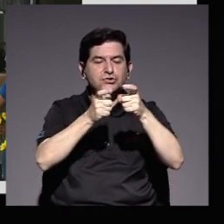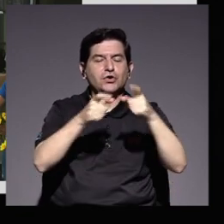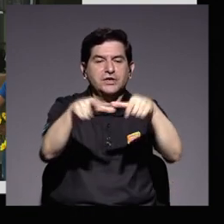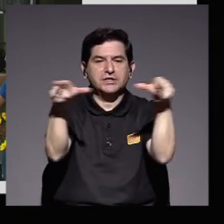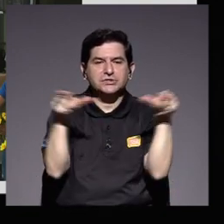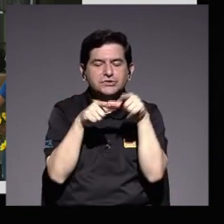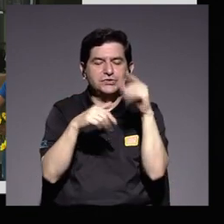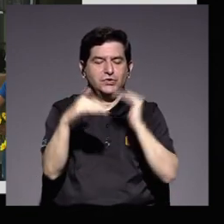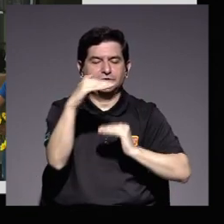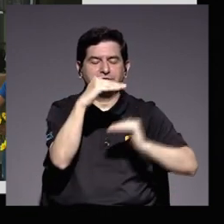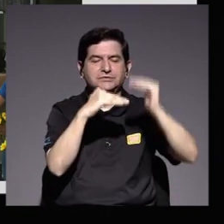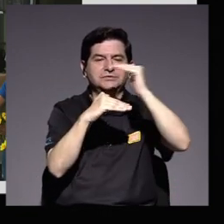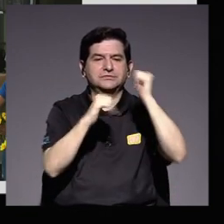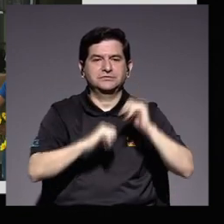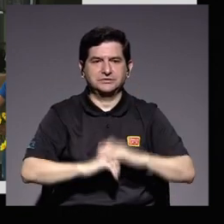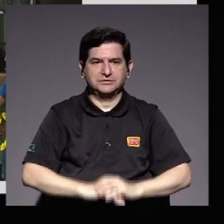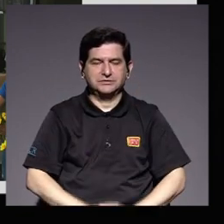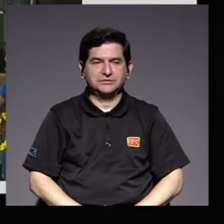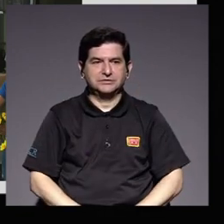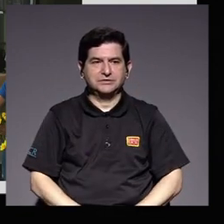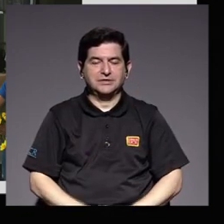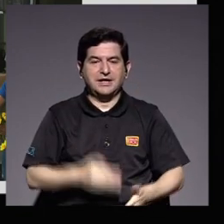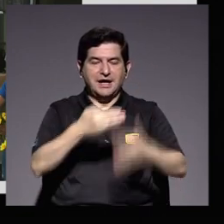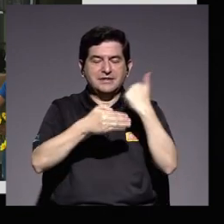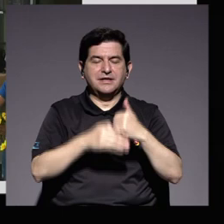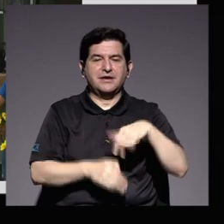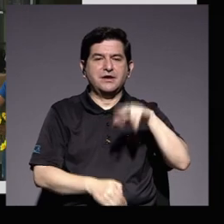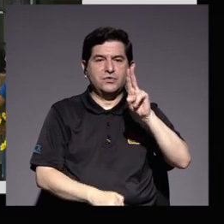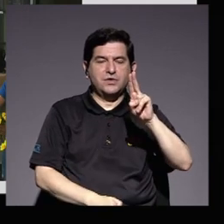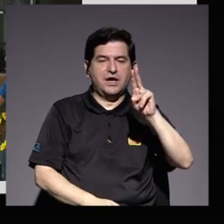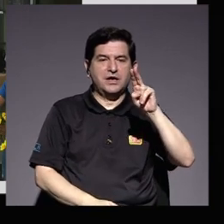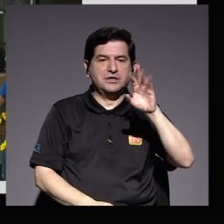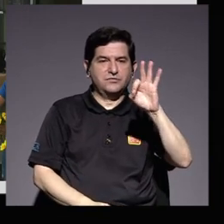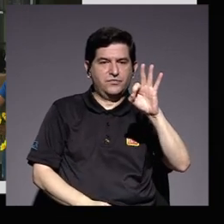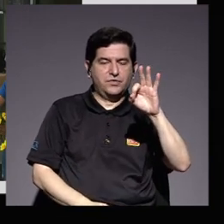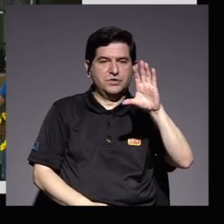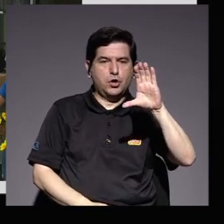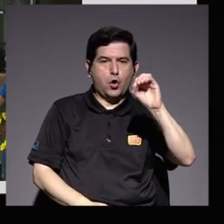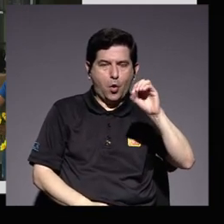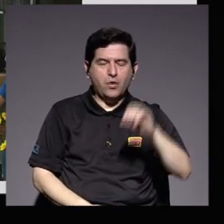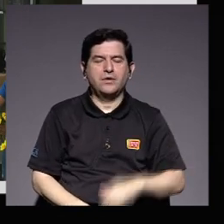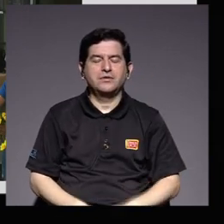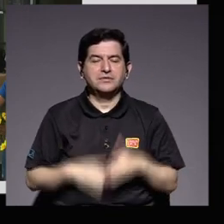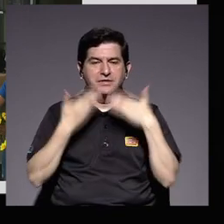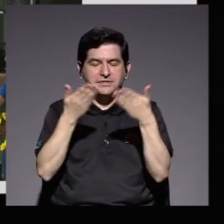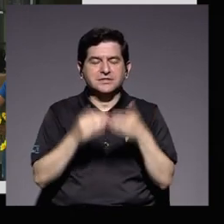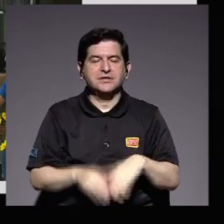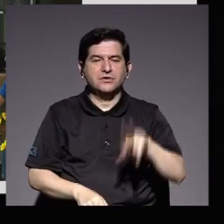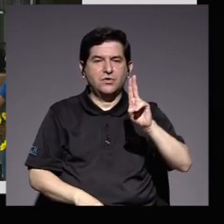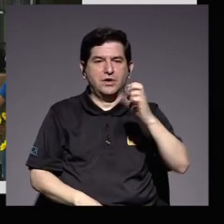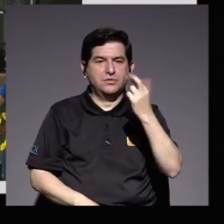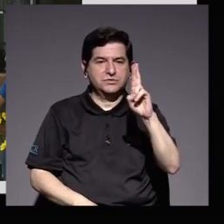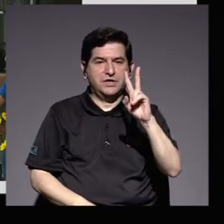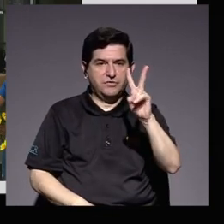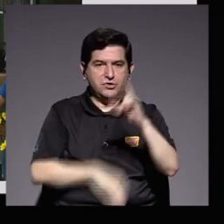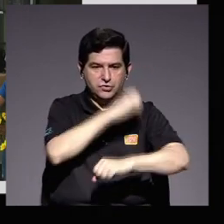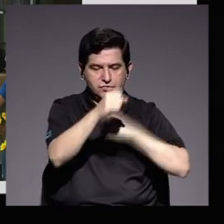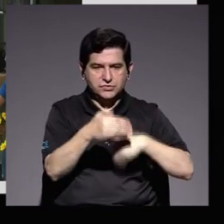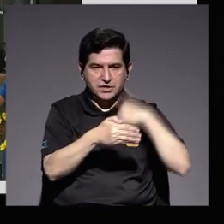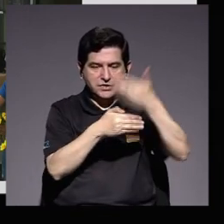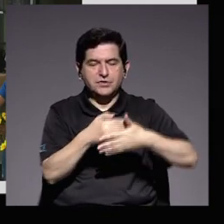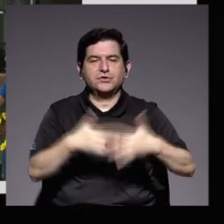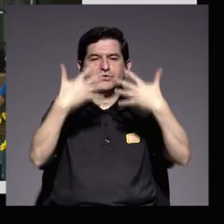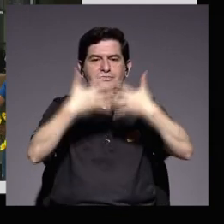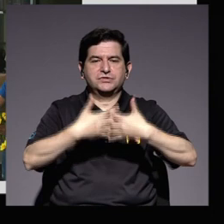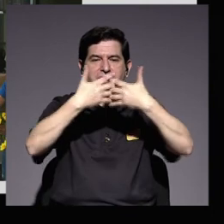terrenos y edificios de la United Free Company a la Universidad de Costa Rica dos años después de que la